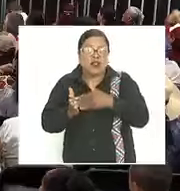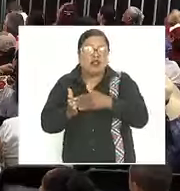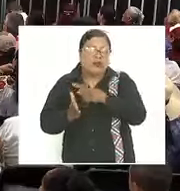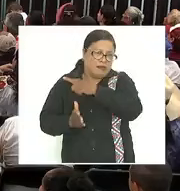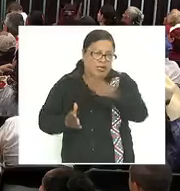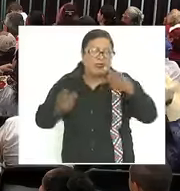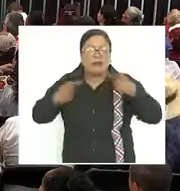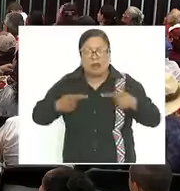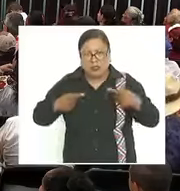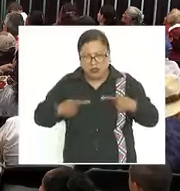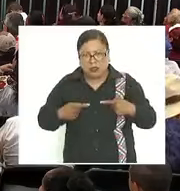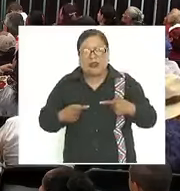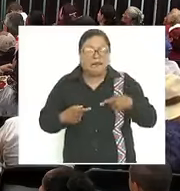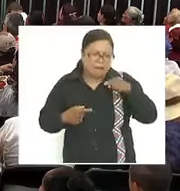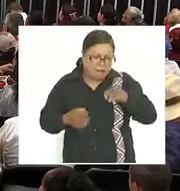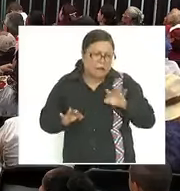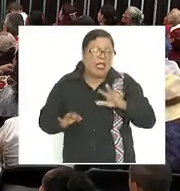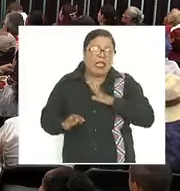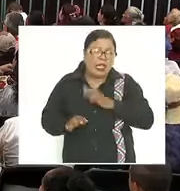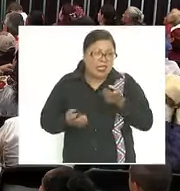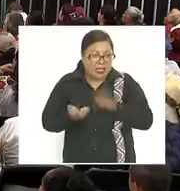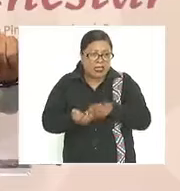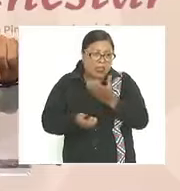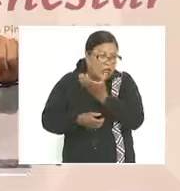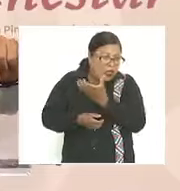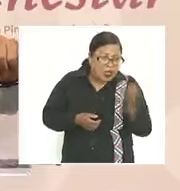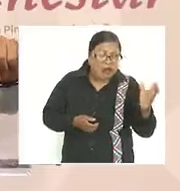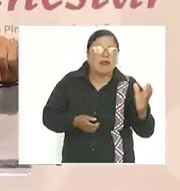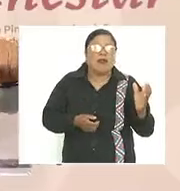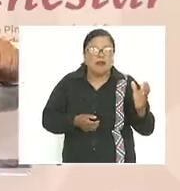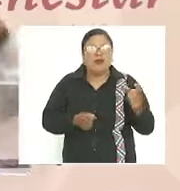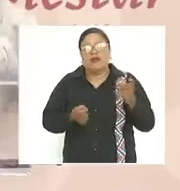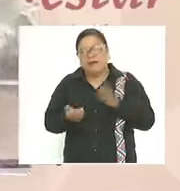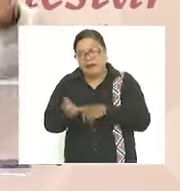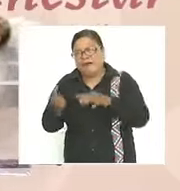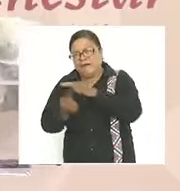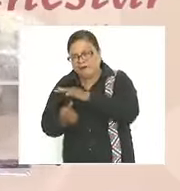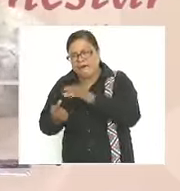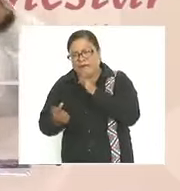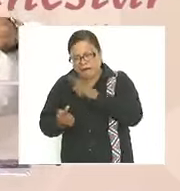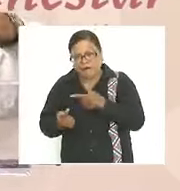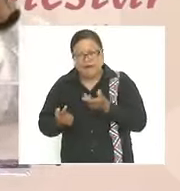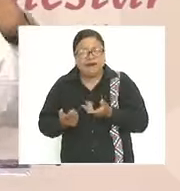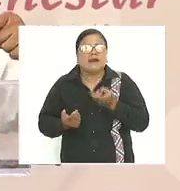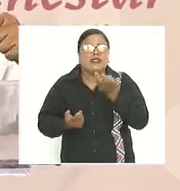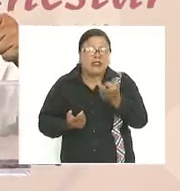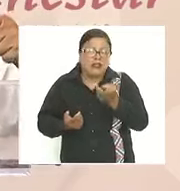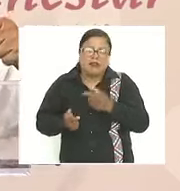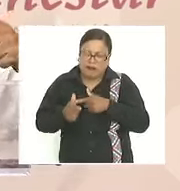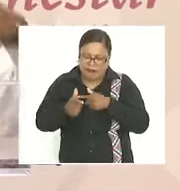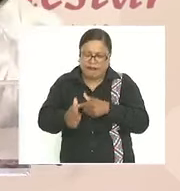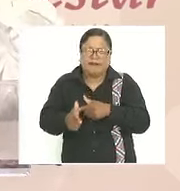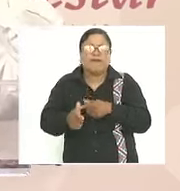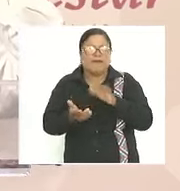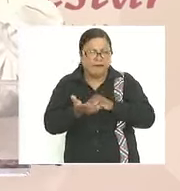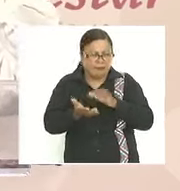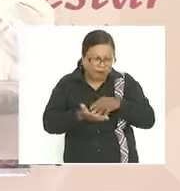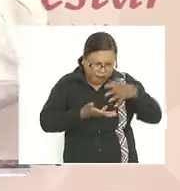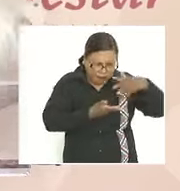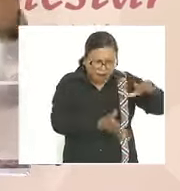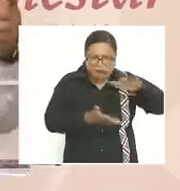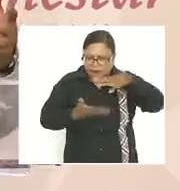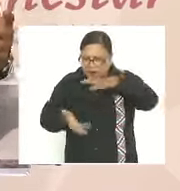ejidatarios pequeños propietarios y comuneros eso va a continuar y vamos